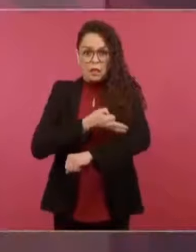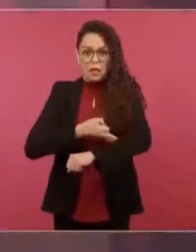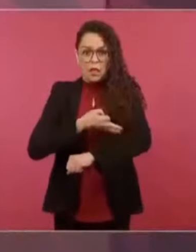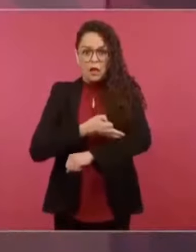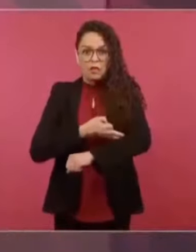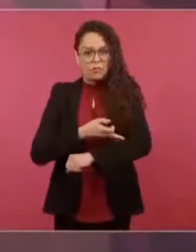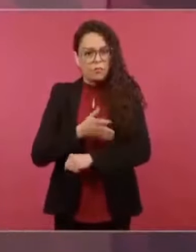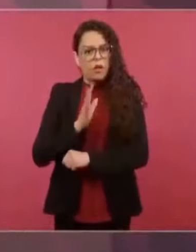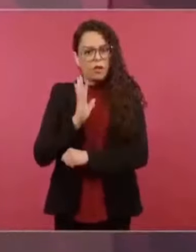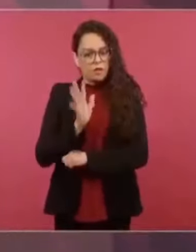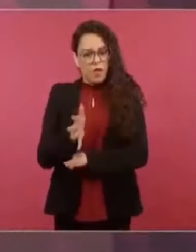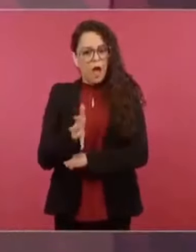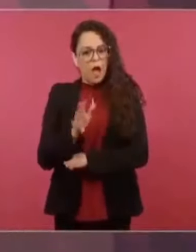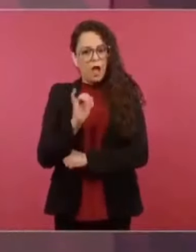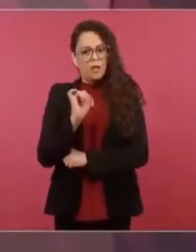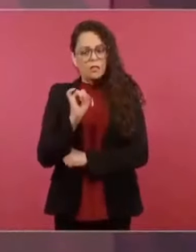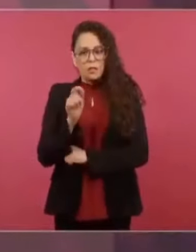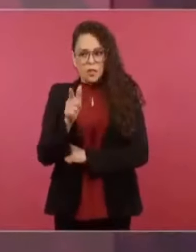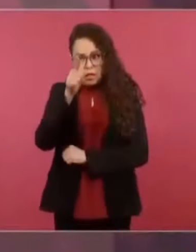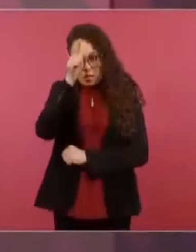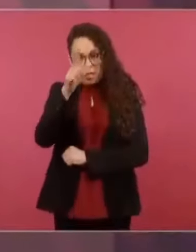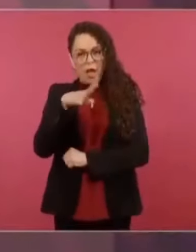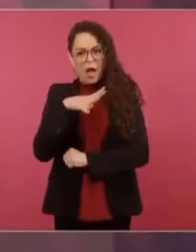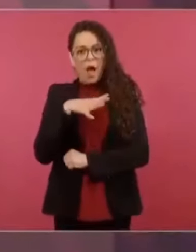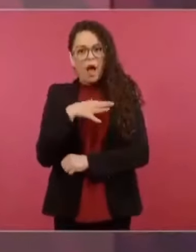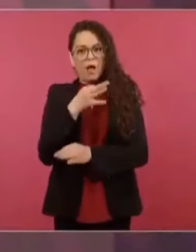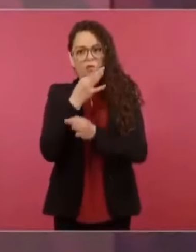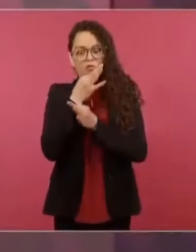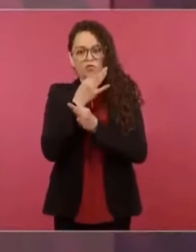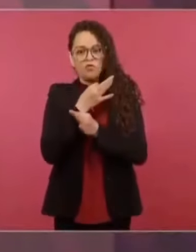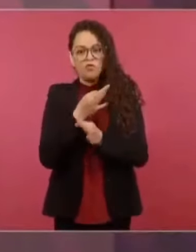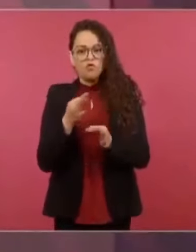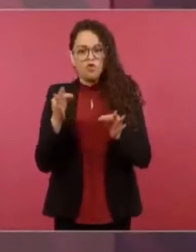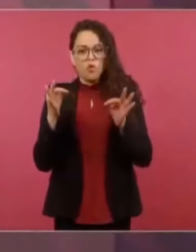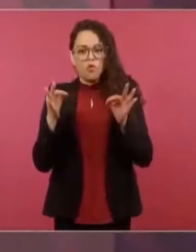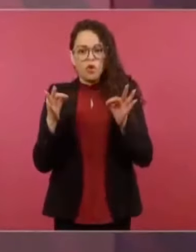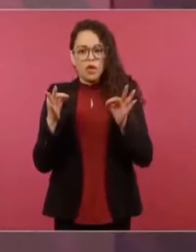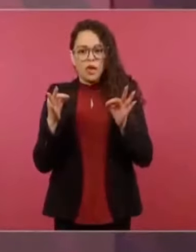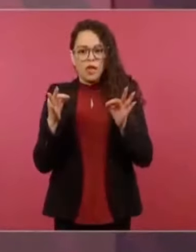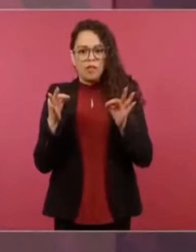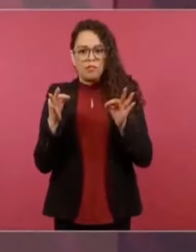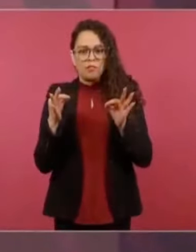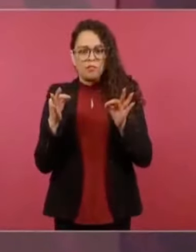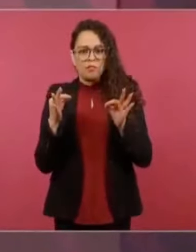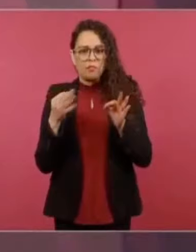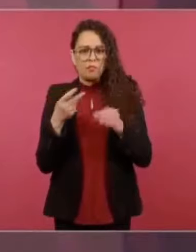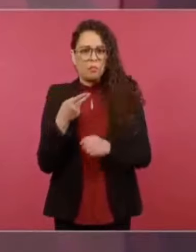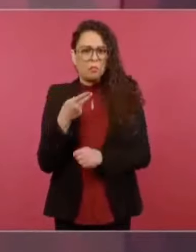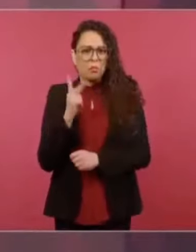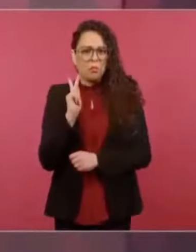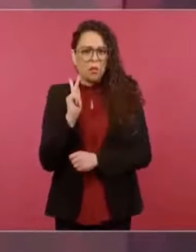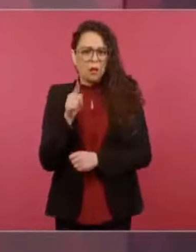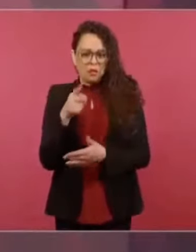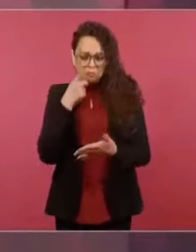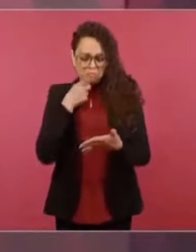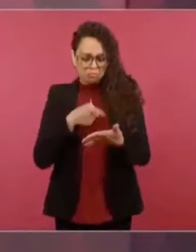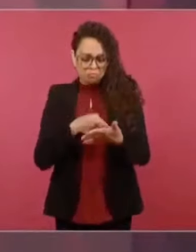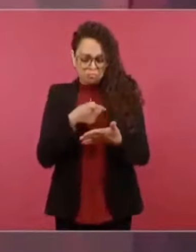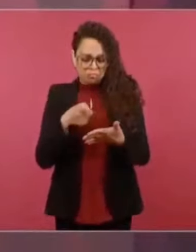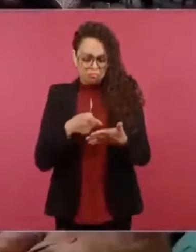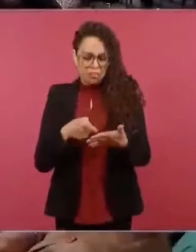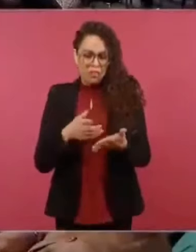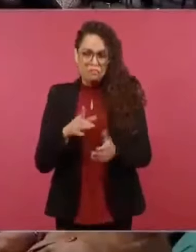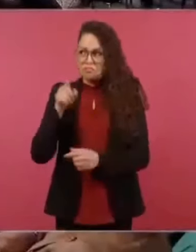insustancial del Departamento de Estado,